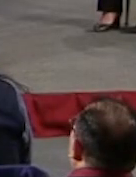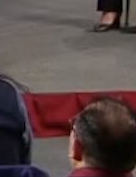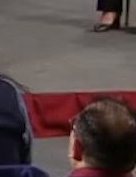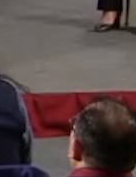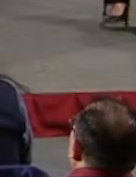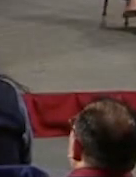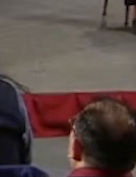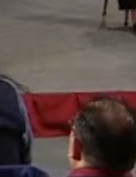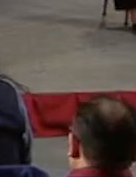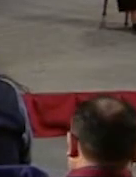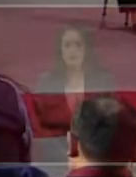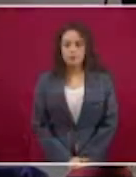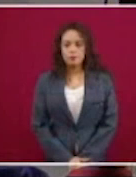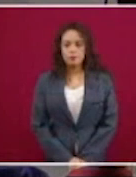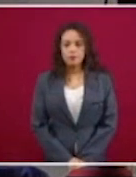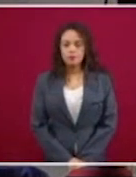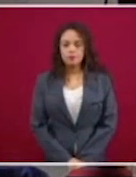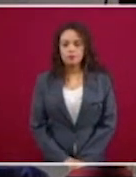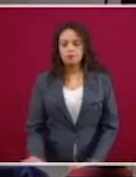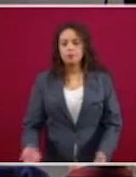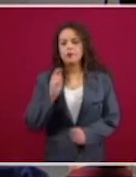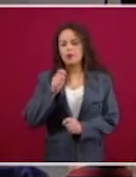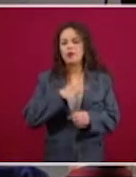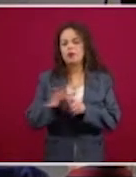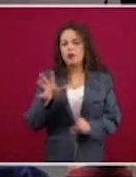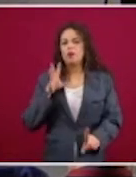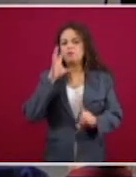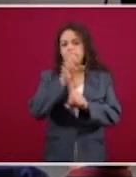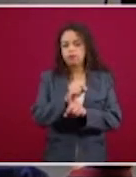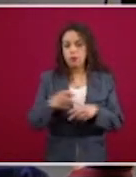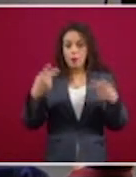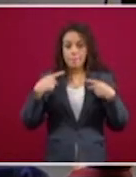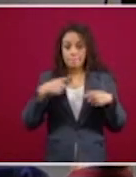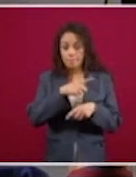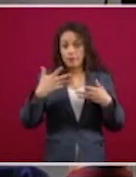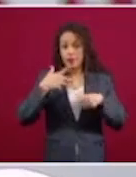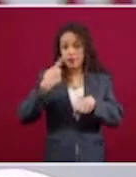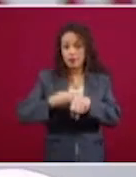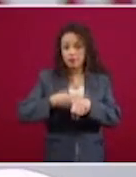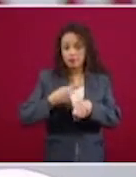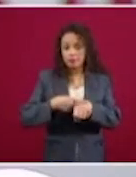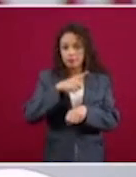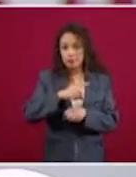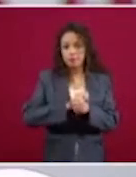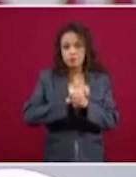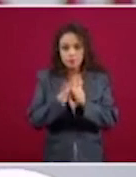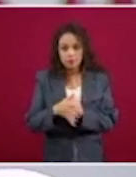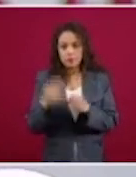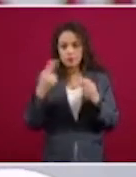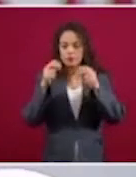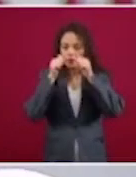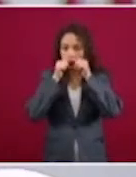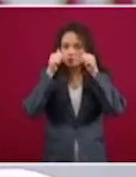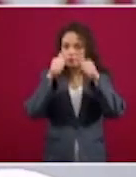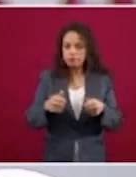Como señalaba el señor presidente, nuestra meta es que todos los pacientes que tengamos por COVID sean atendidos por un equipo multidisciplinario,